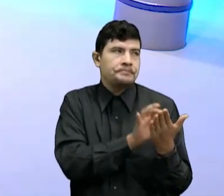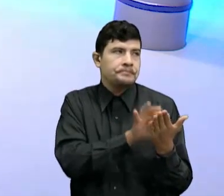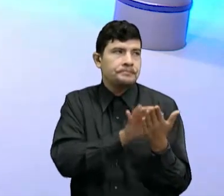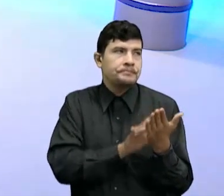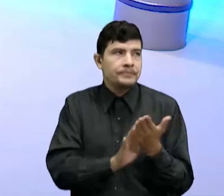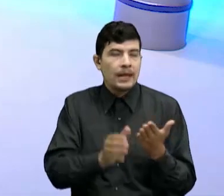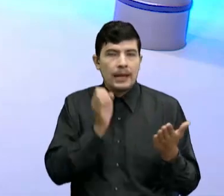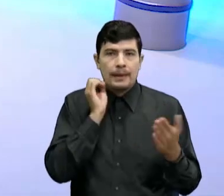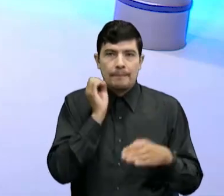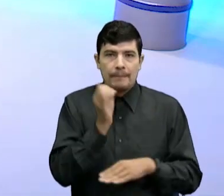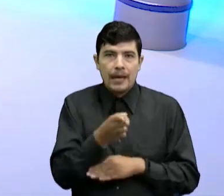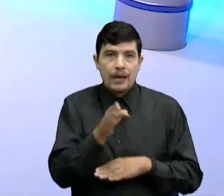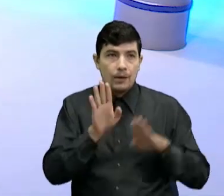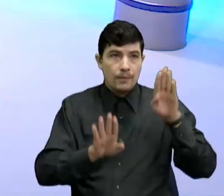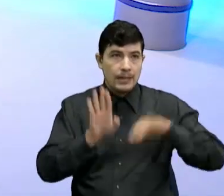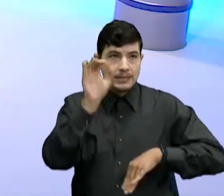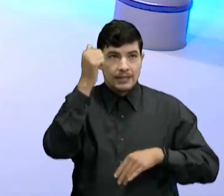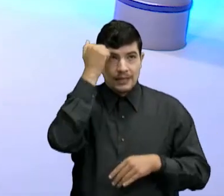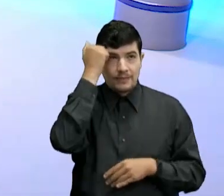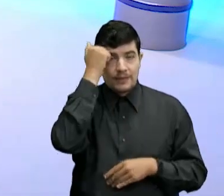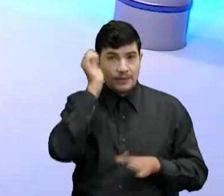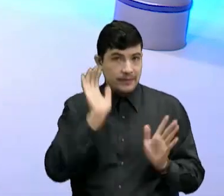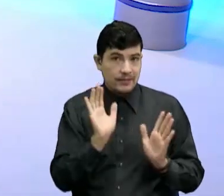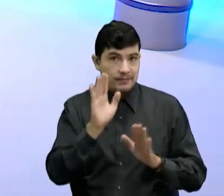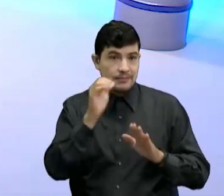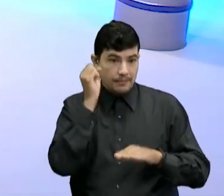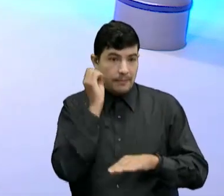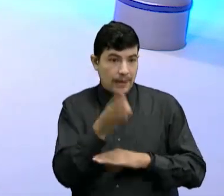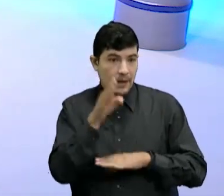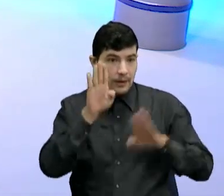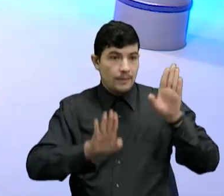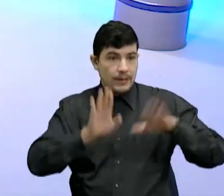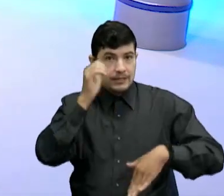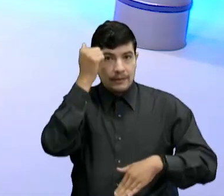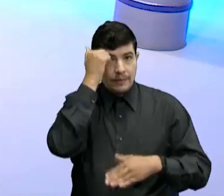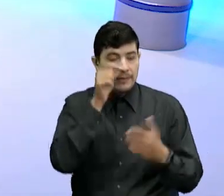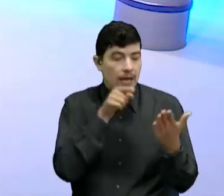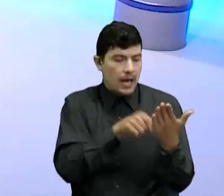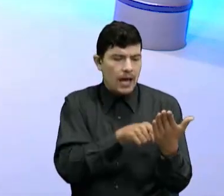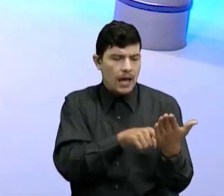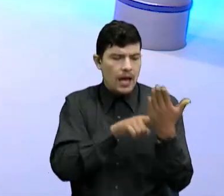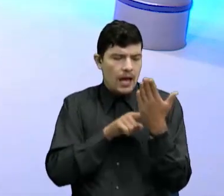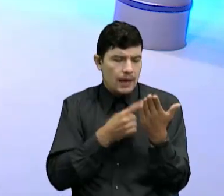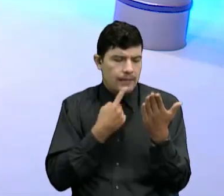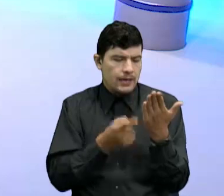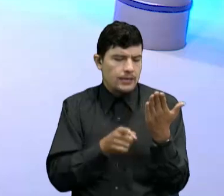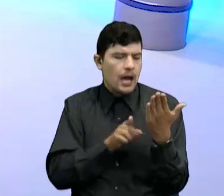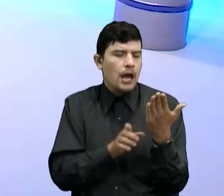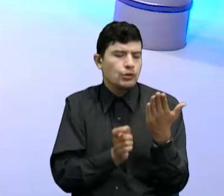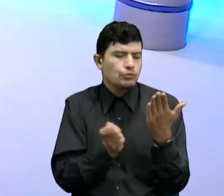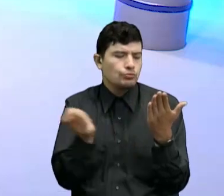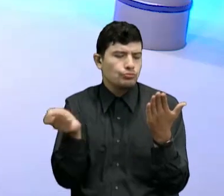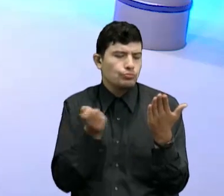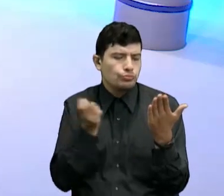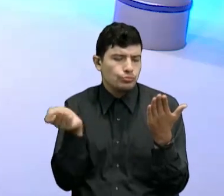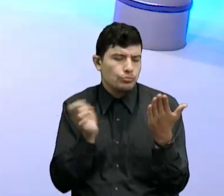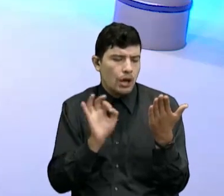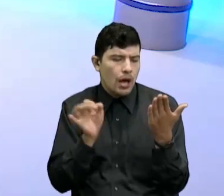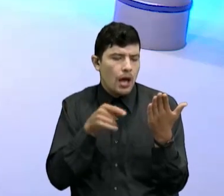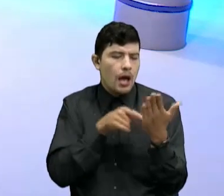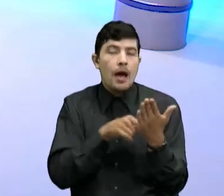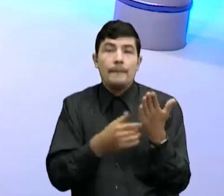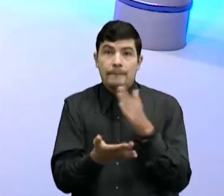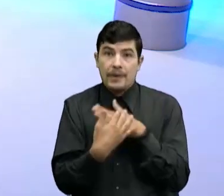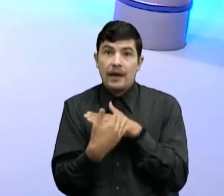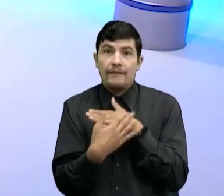Banco Presente Profe Entonces allí la aplicación me dice Mire, acá queda el Banco Presente Profe Y es más